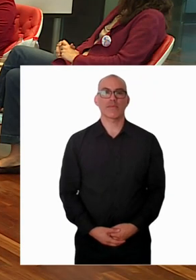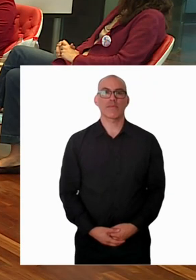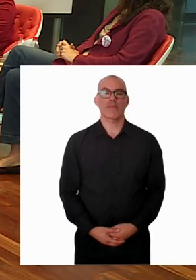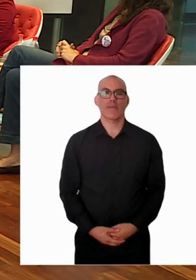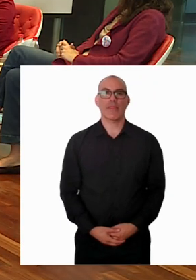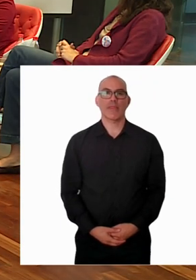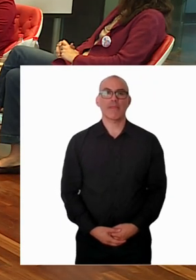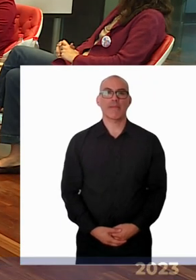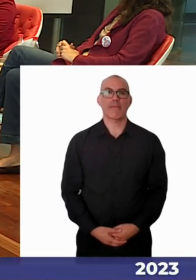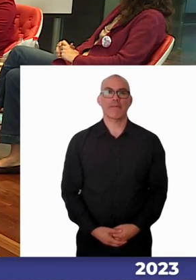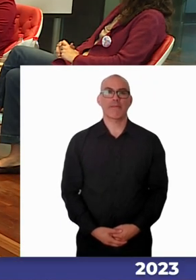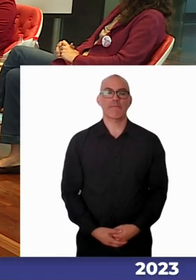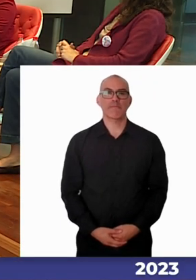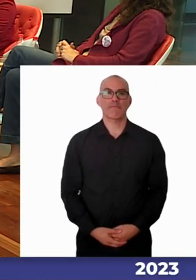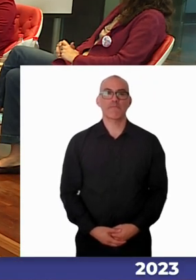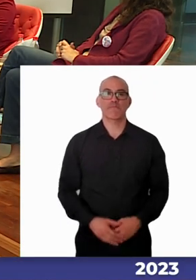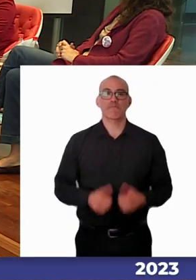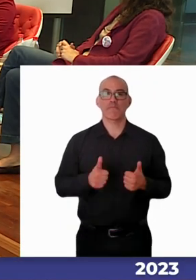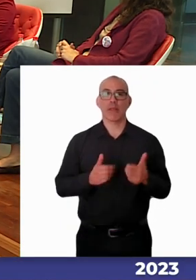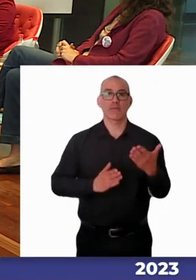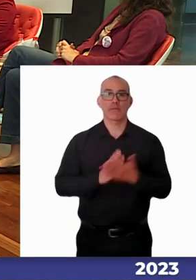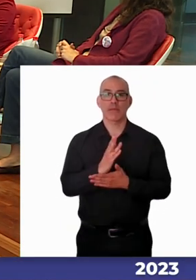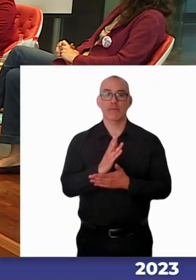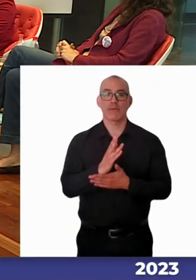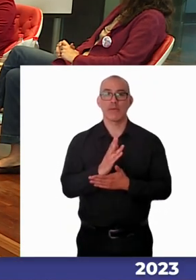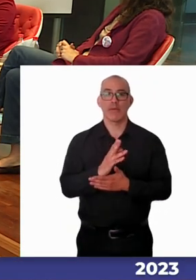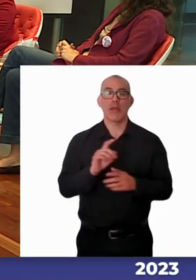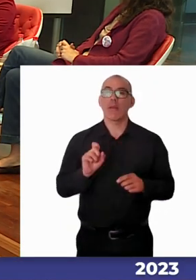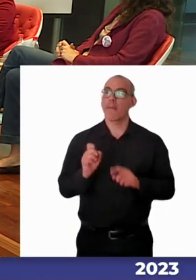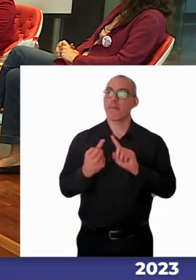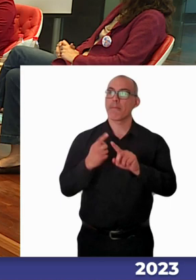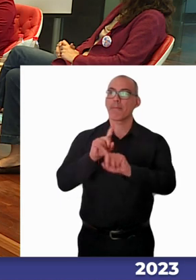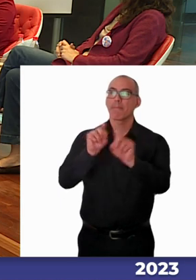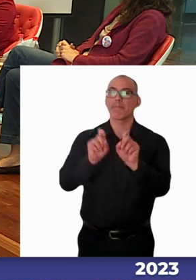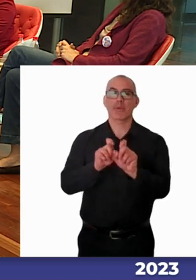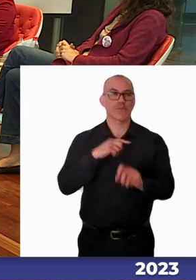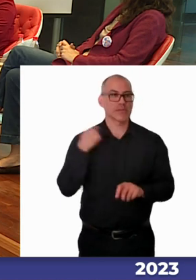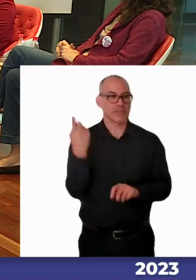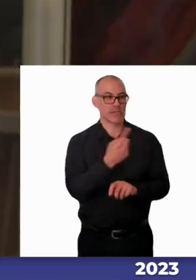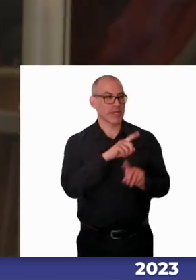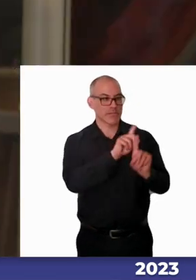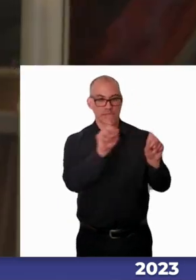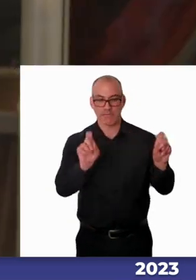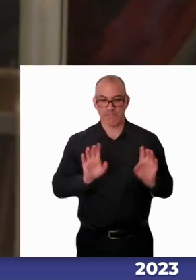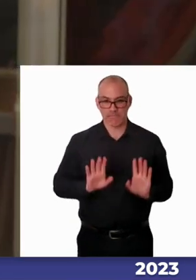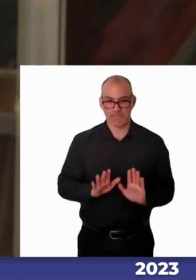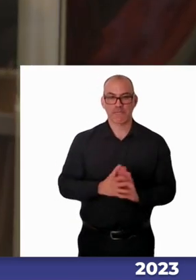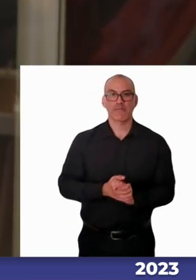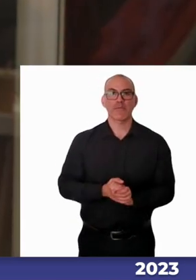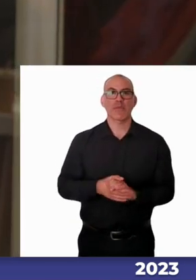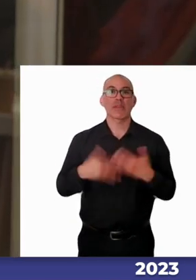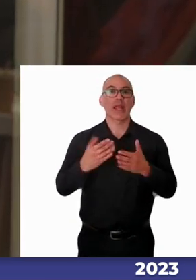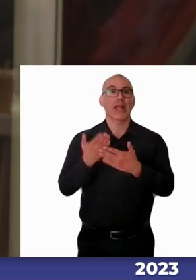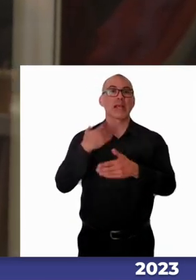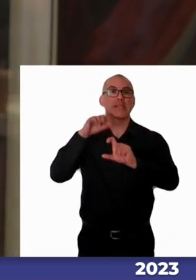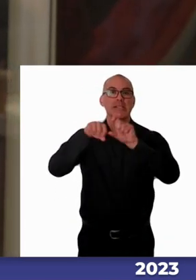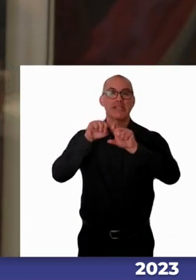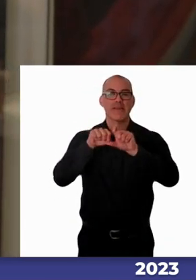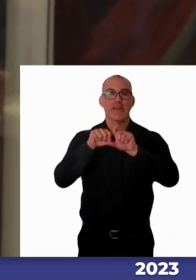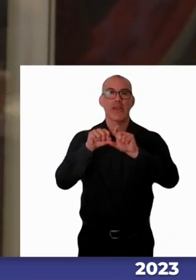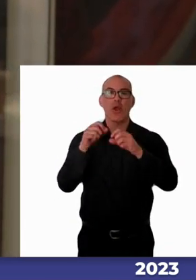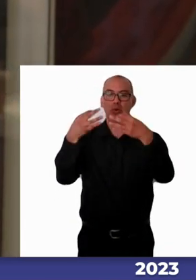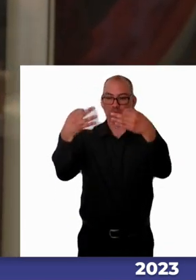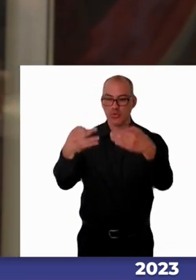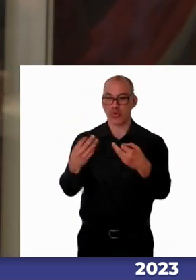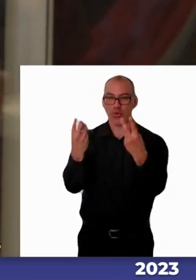Bien, vamos a comenzar entonces con la primera pregunta a modo general. En el video pudimos ver las cifras, ¿cierto?, que muestran la realidad